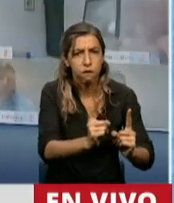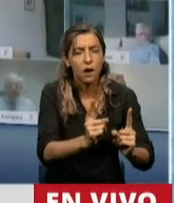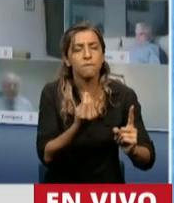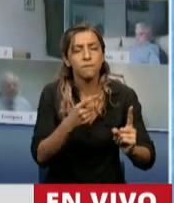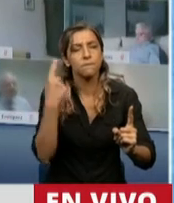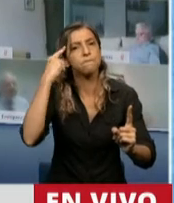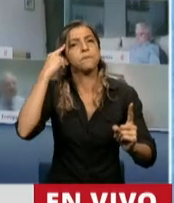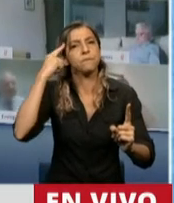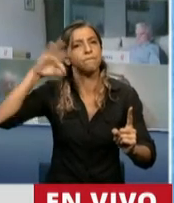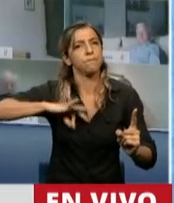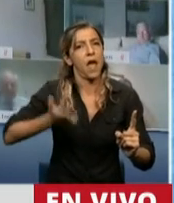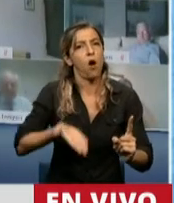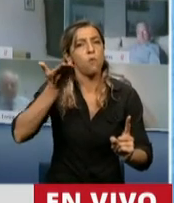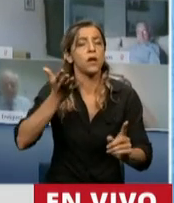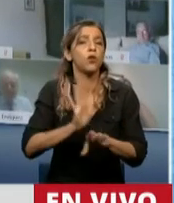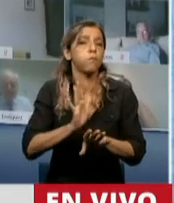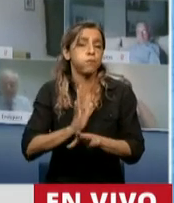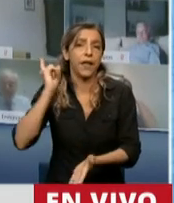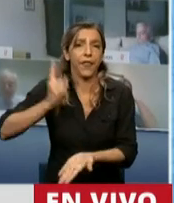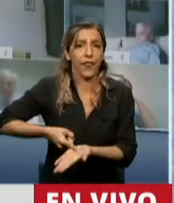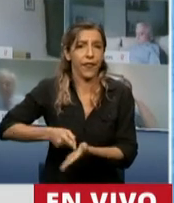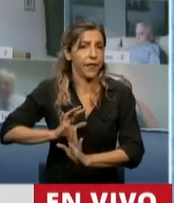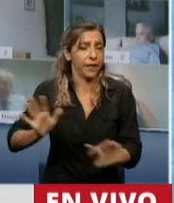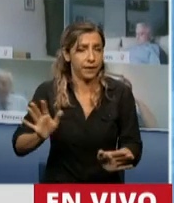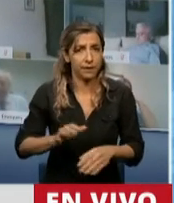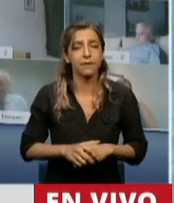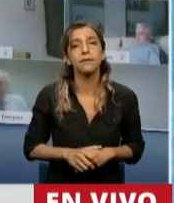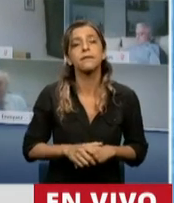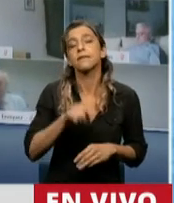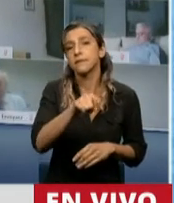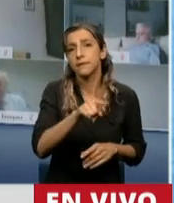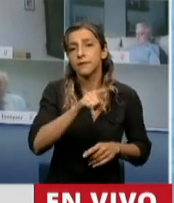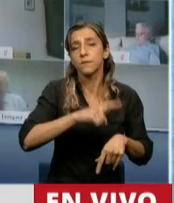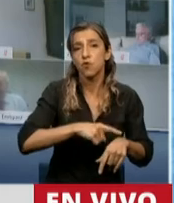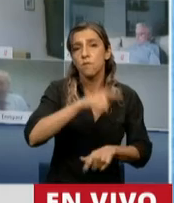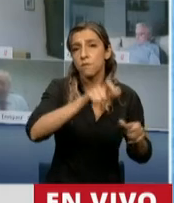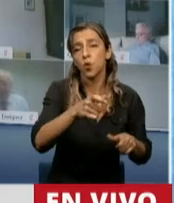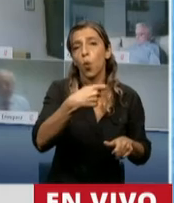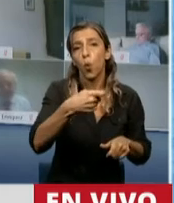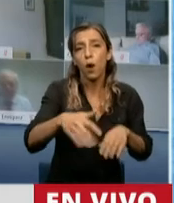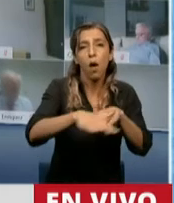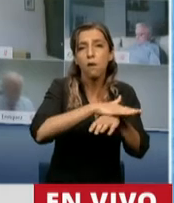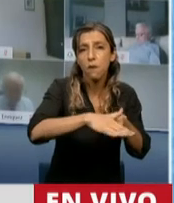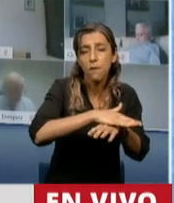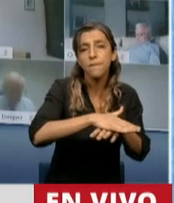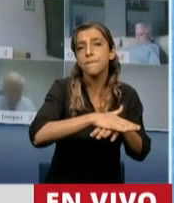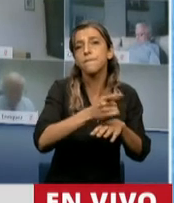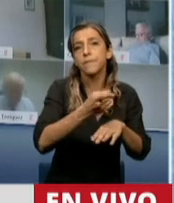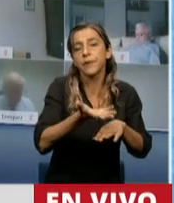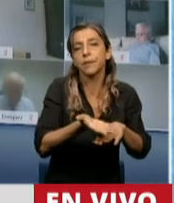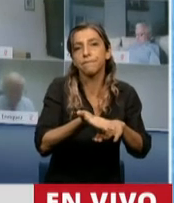dar aumento por decreto, sobre todo hacia la base de la pirámide, los jubilados que menos ganaban, y eso